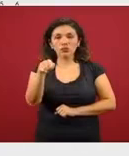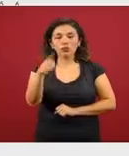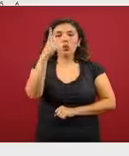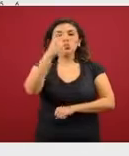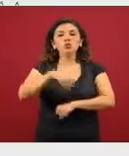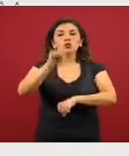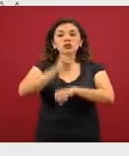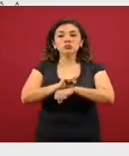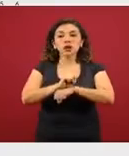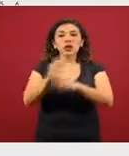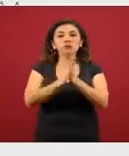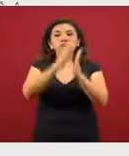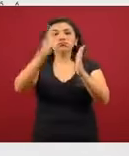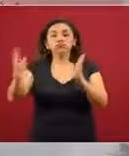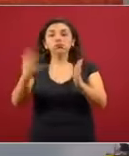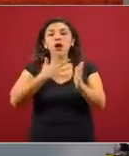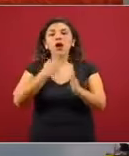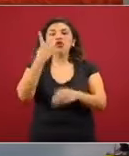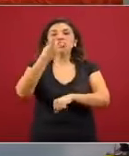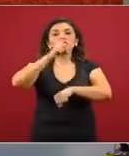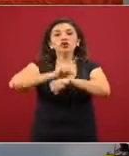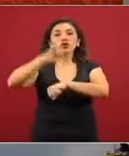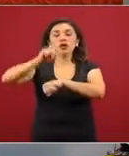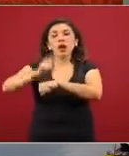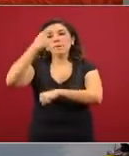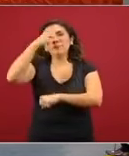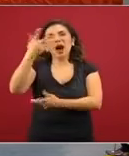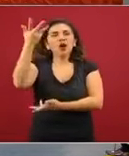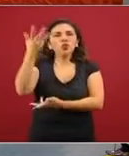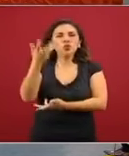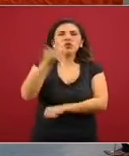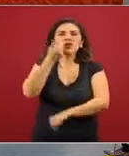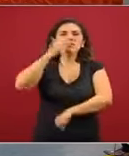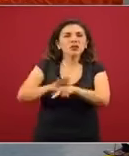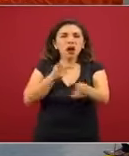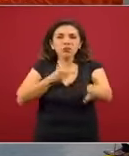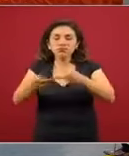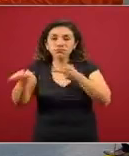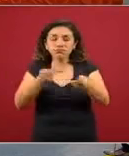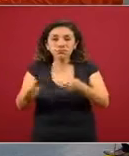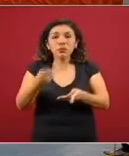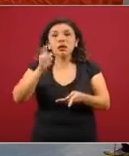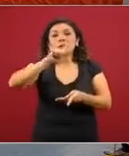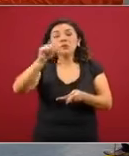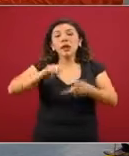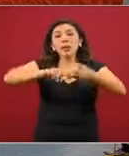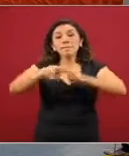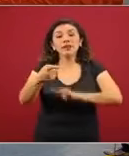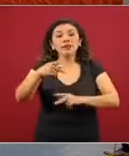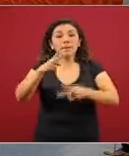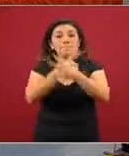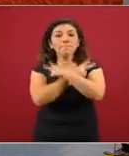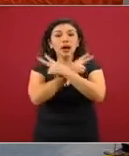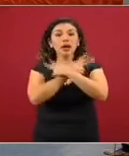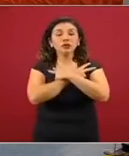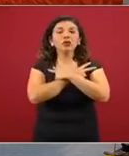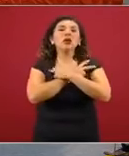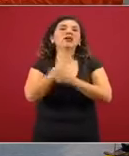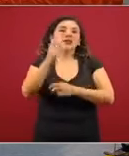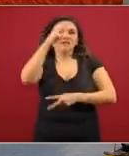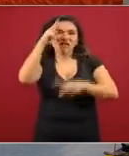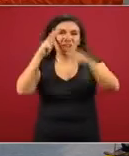siguiente habrá dos días de descarga administrativa e iniciarán las vacaciones de verano.